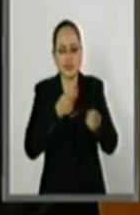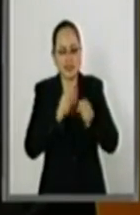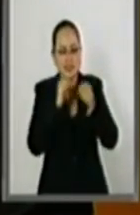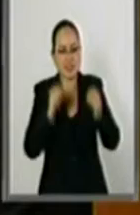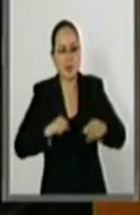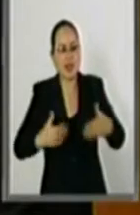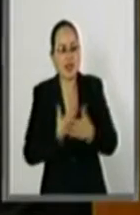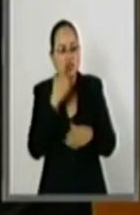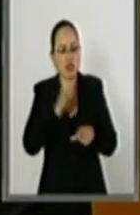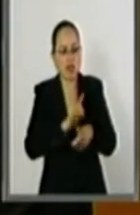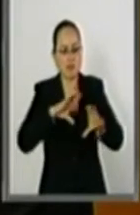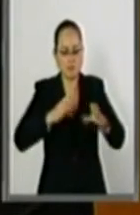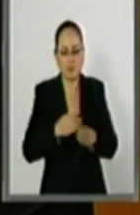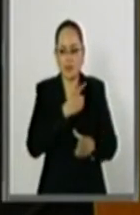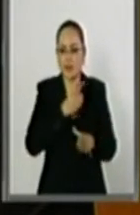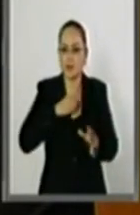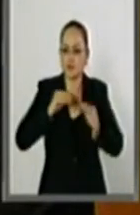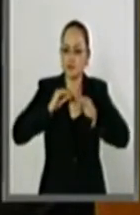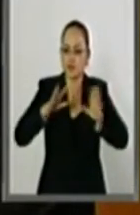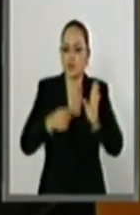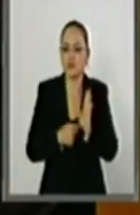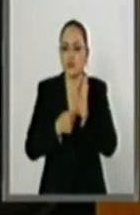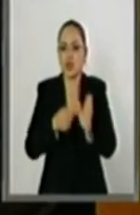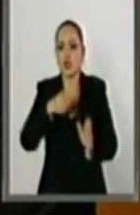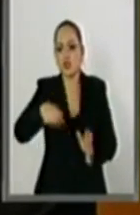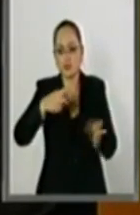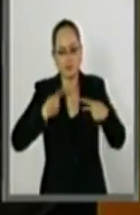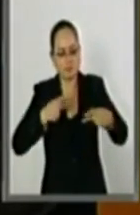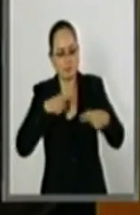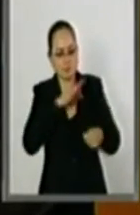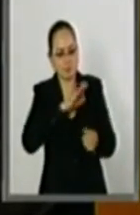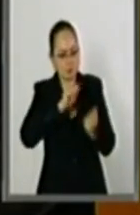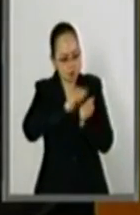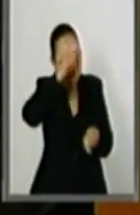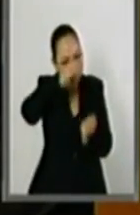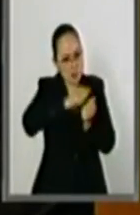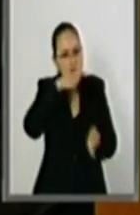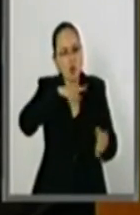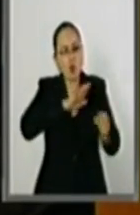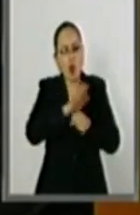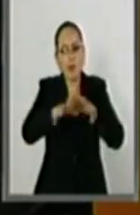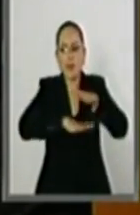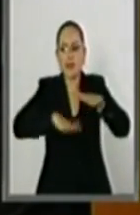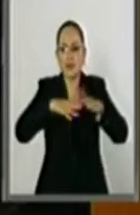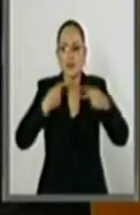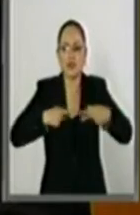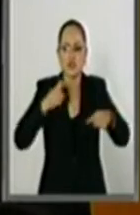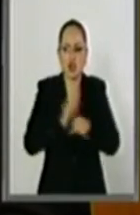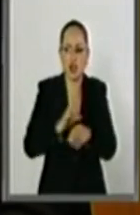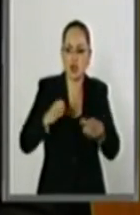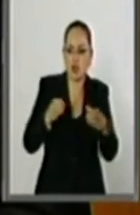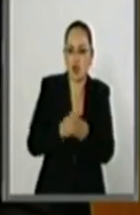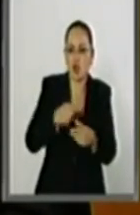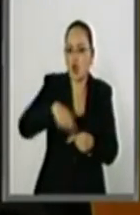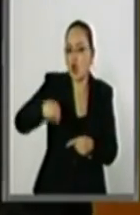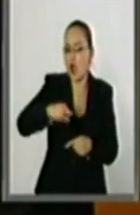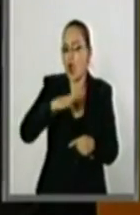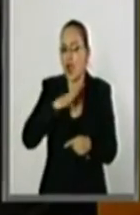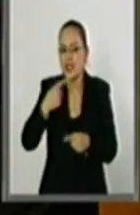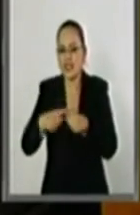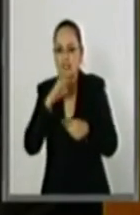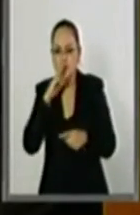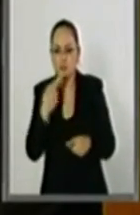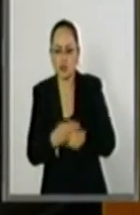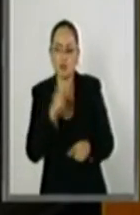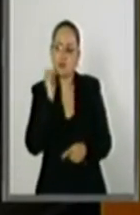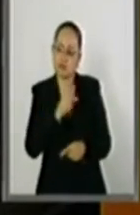objeto transparentar y hacer del conocimiento del público en general las bases de datos personales en posesión de cualquier responsable,